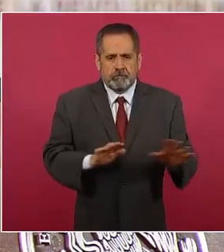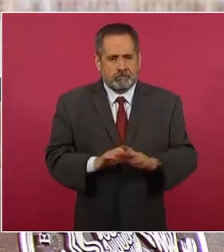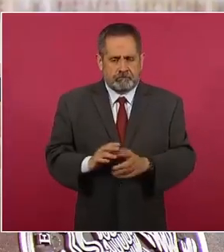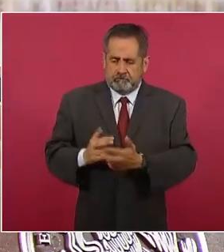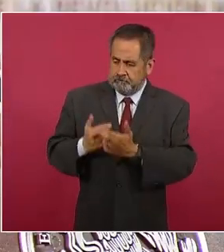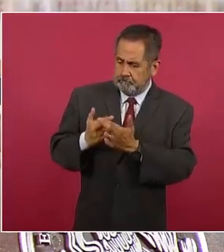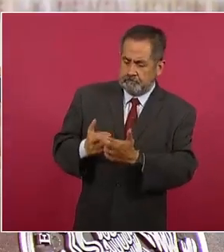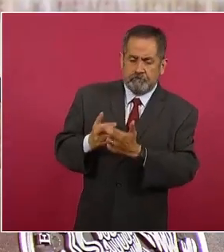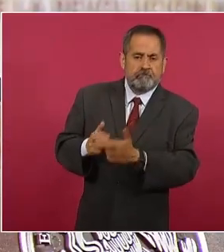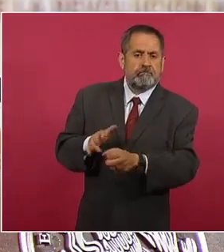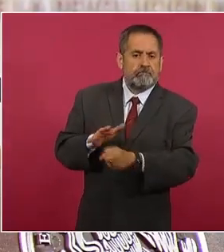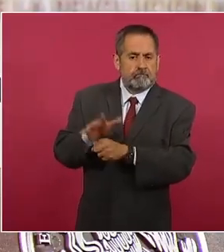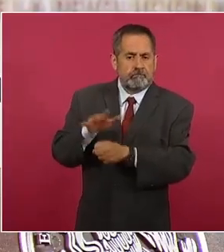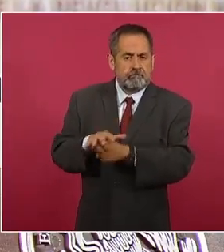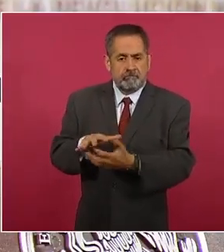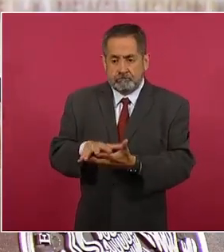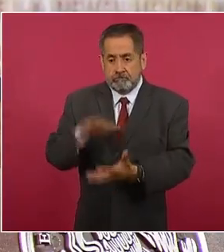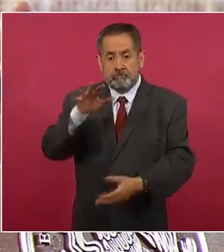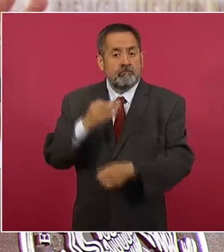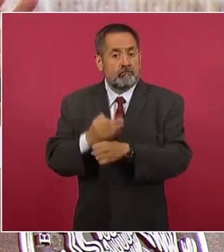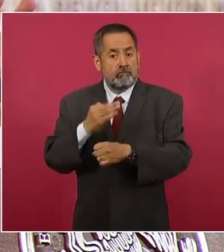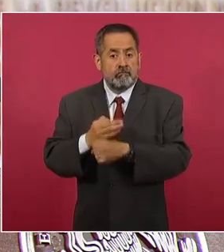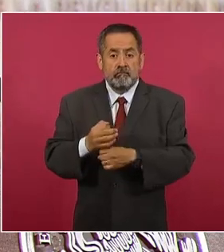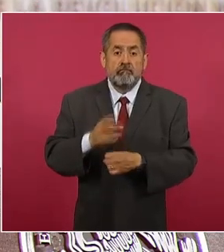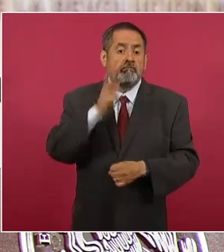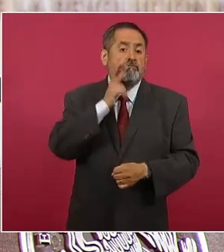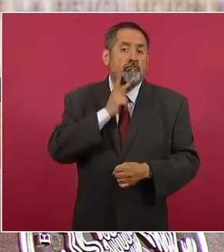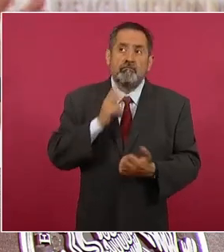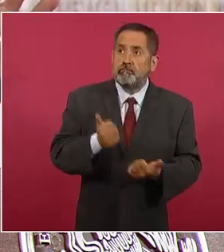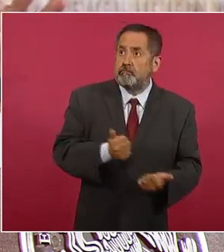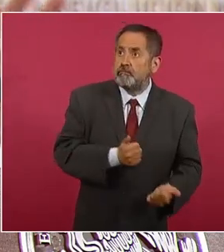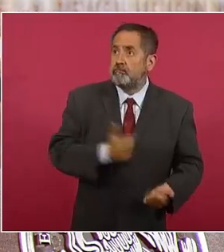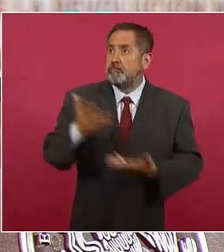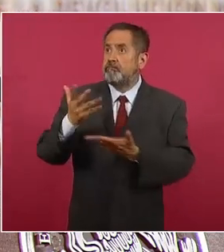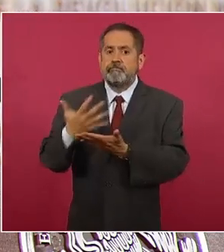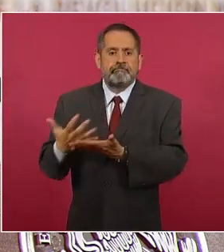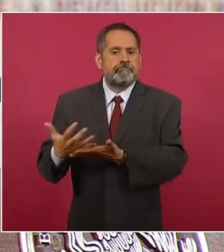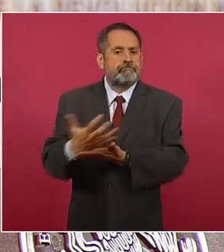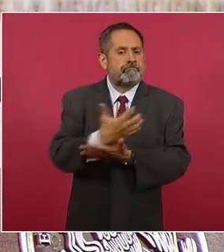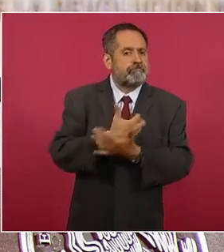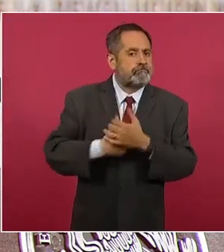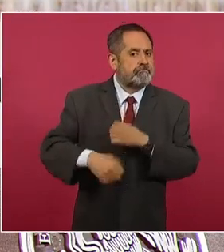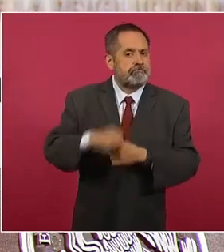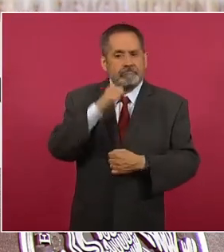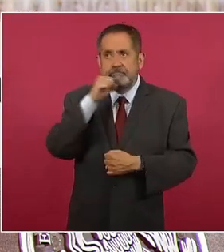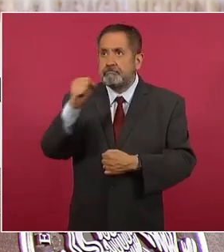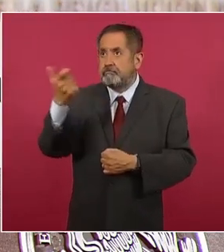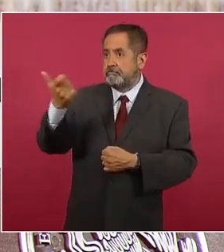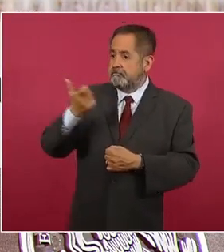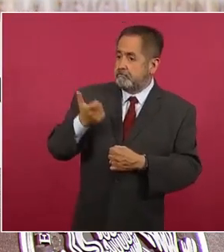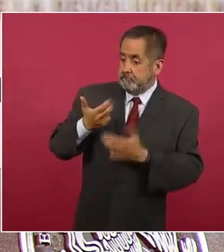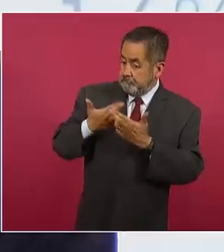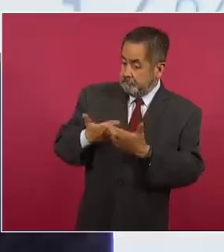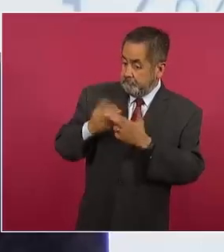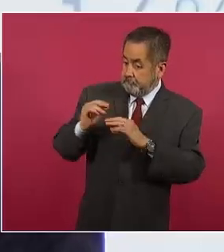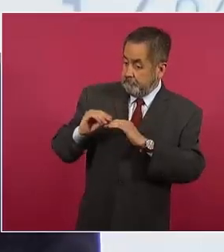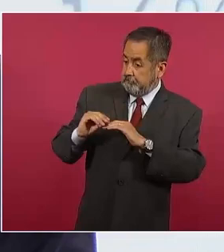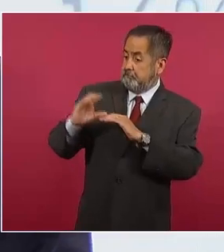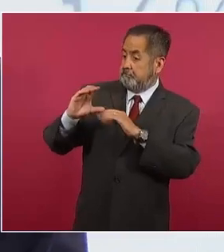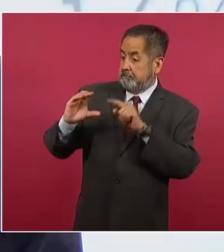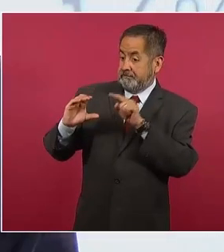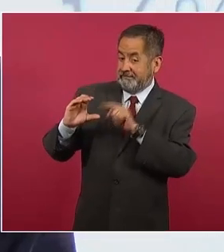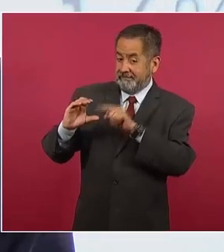tenemos el mayor ingreso de exportación de crudo que satisface la necesidad de